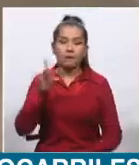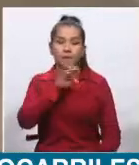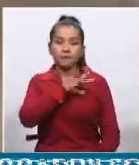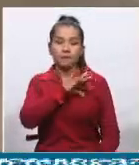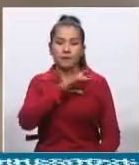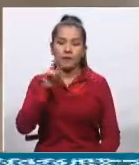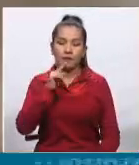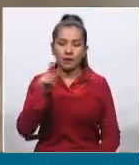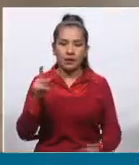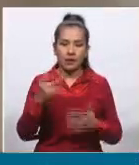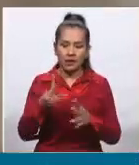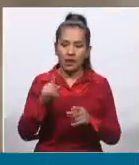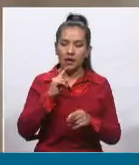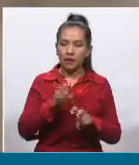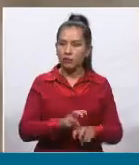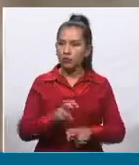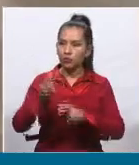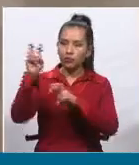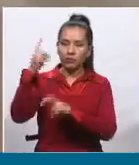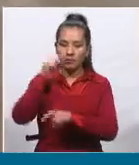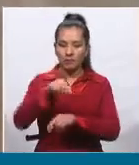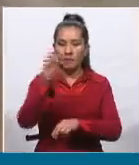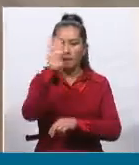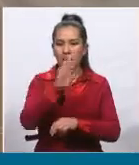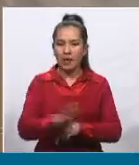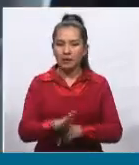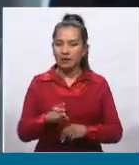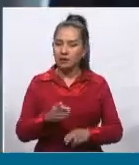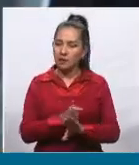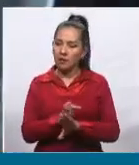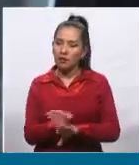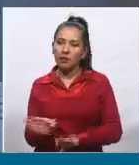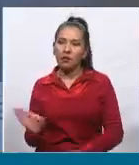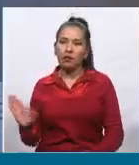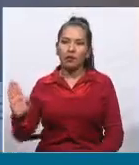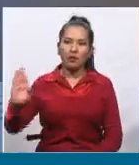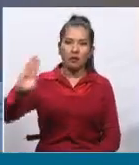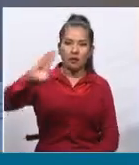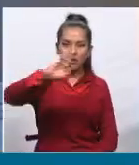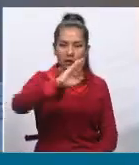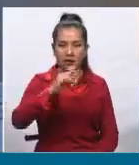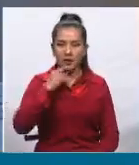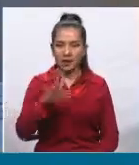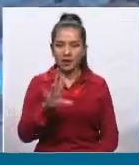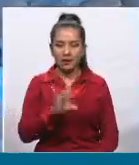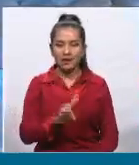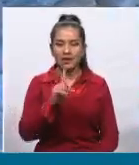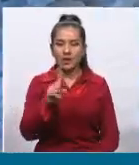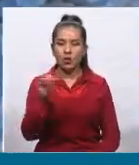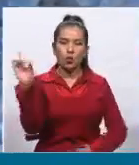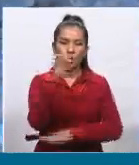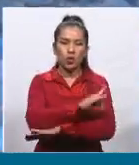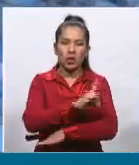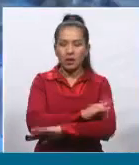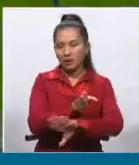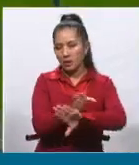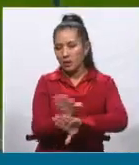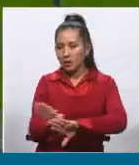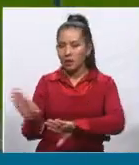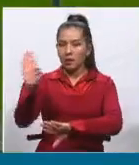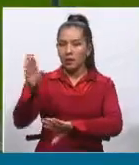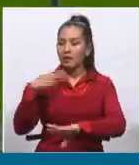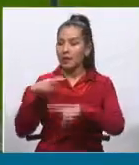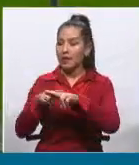le demandan a los brasineros a través del corredor de Panamá aproximadamente 71 días, con nuestro